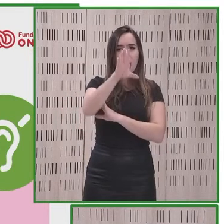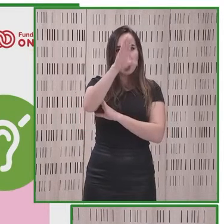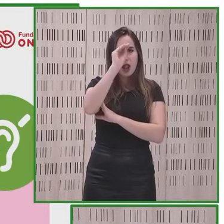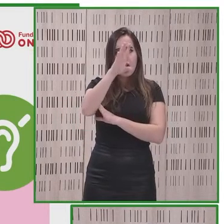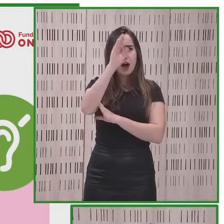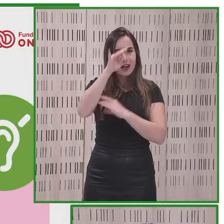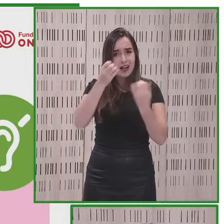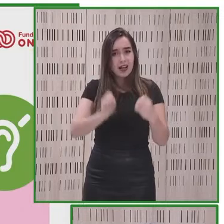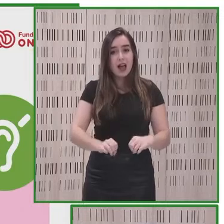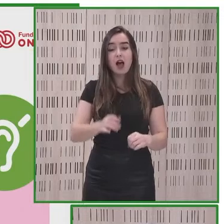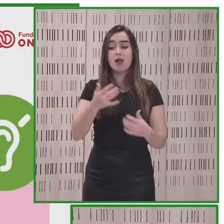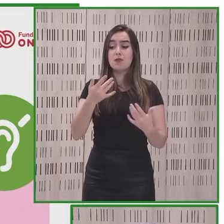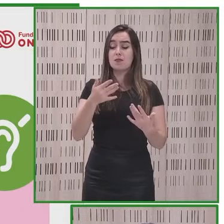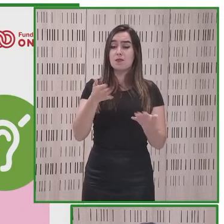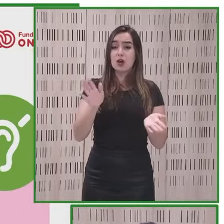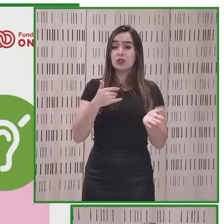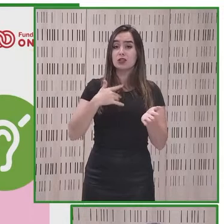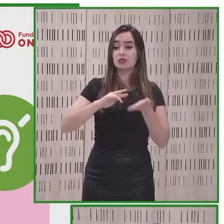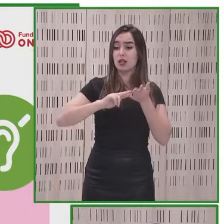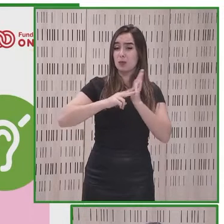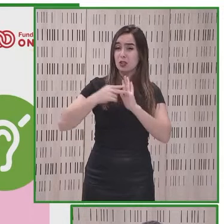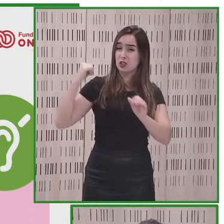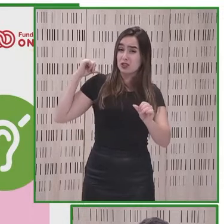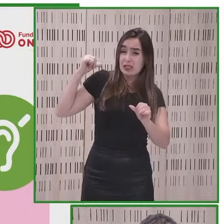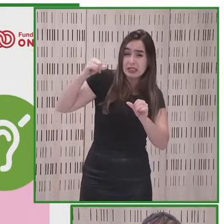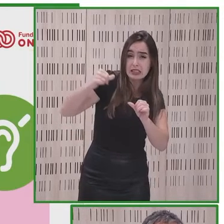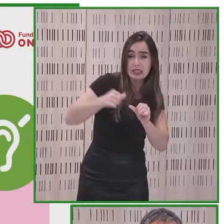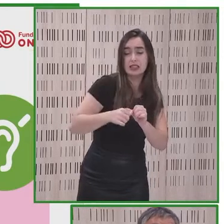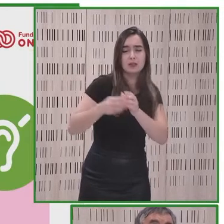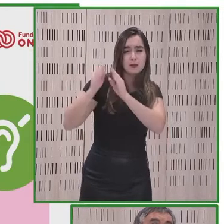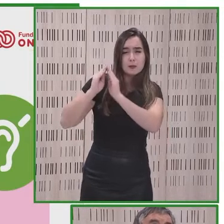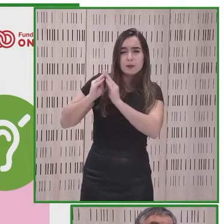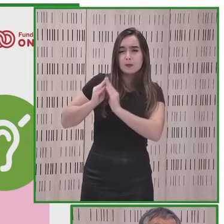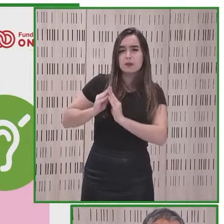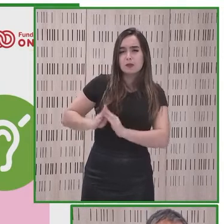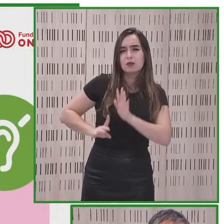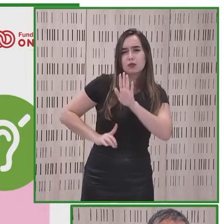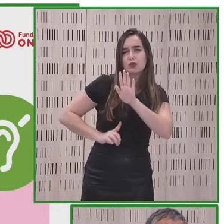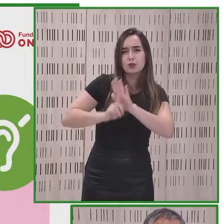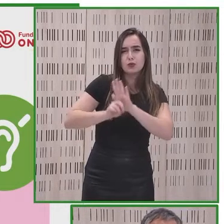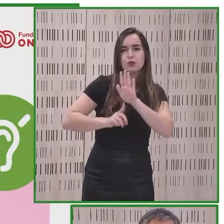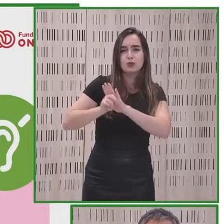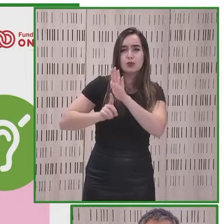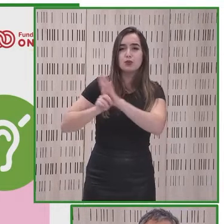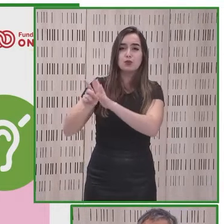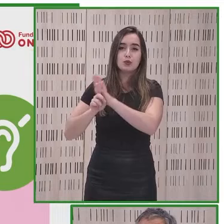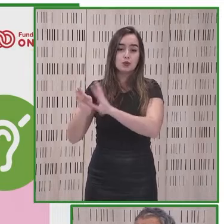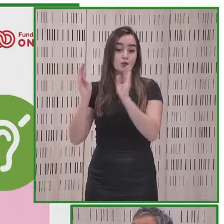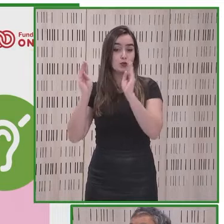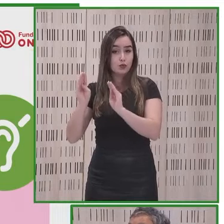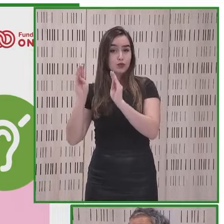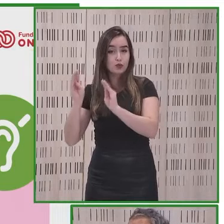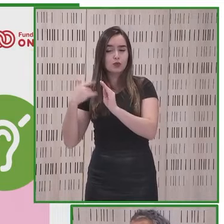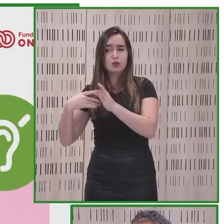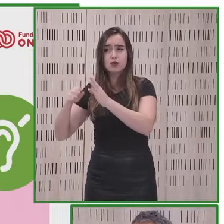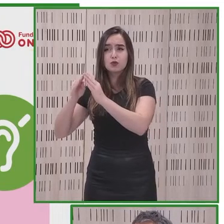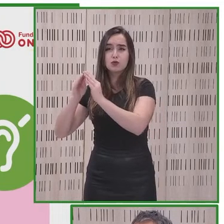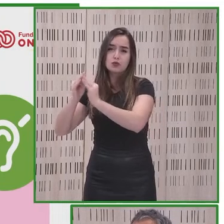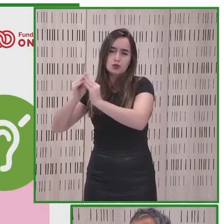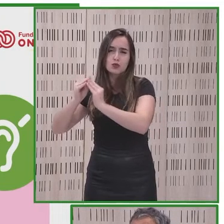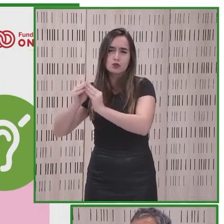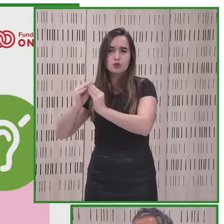metodología desarrollando material docente para ayudar a los profesores a que